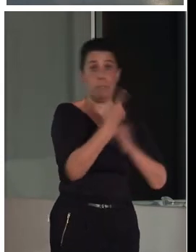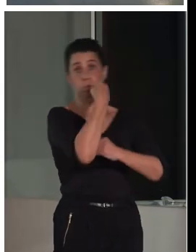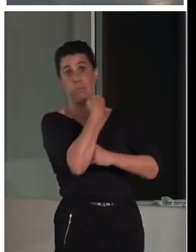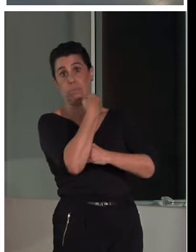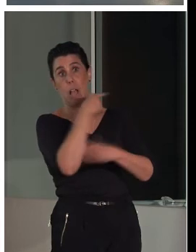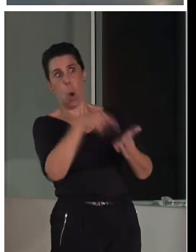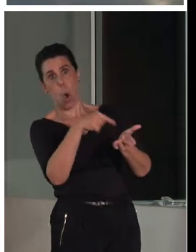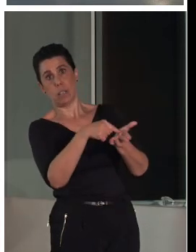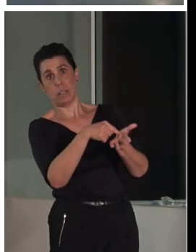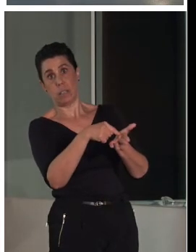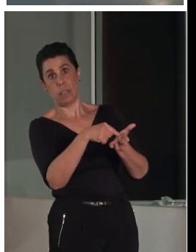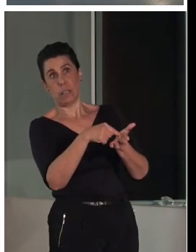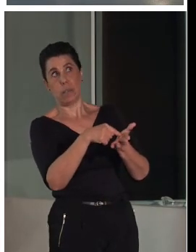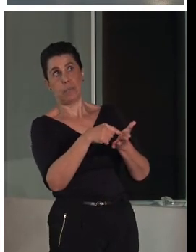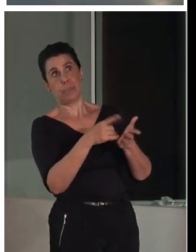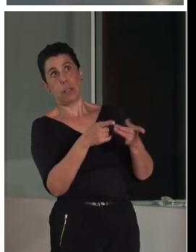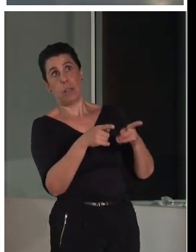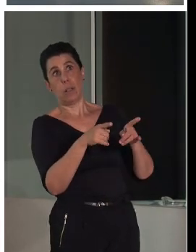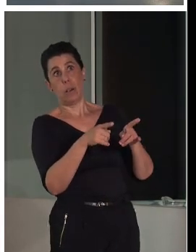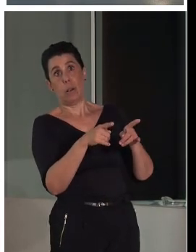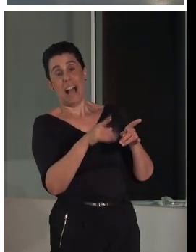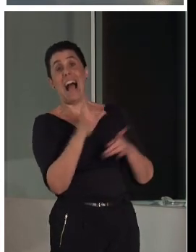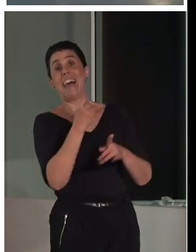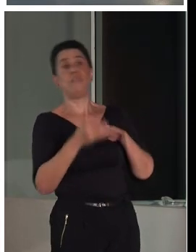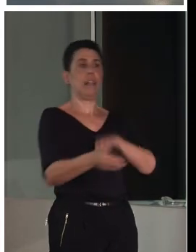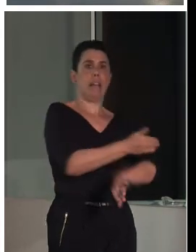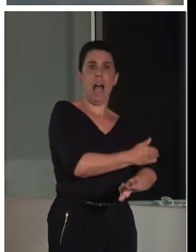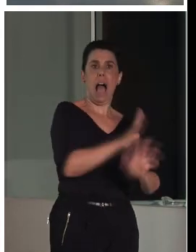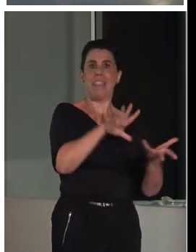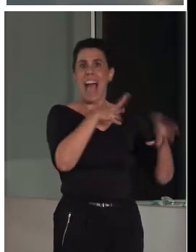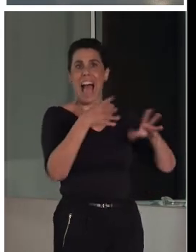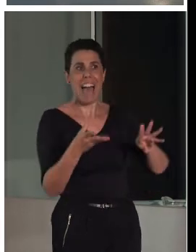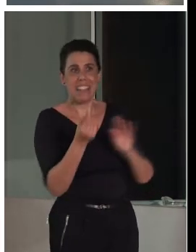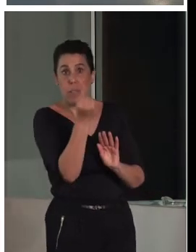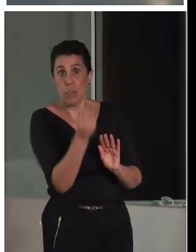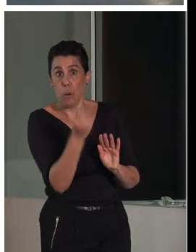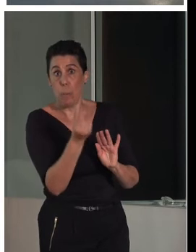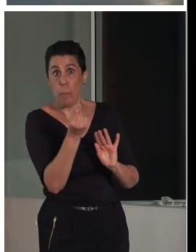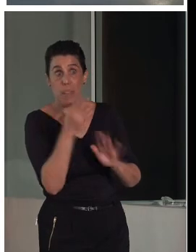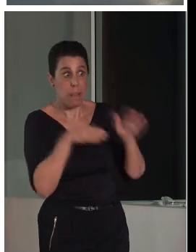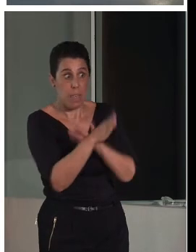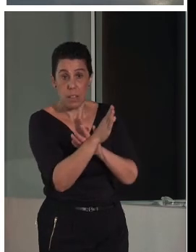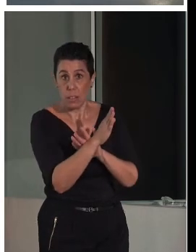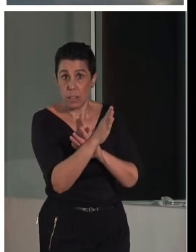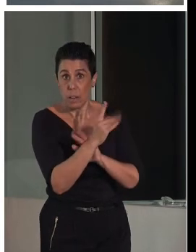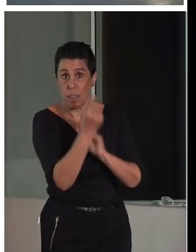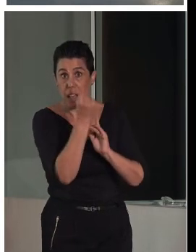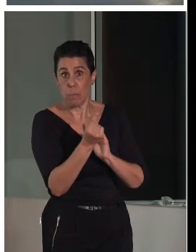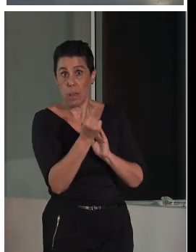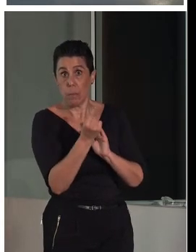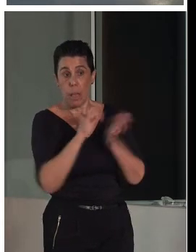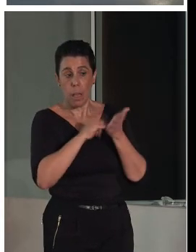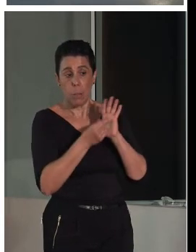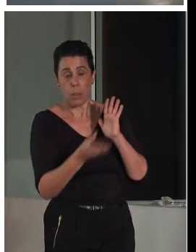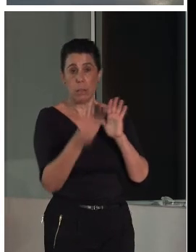Exigía. Es decir, era un trámite. La adaptación mínima al tema de la accesibilidad lo metieron en el proyecto.